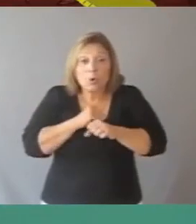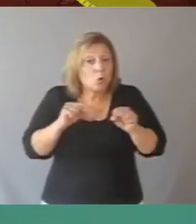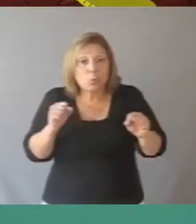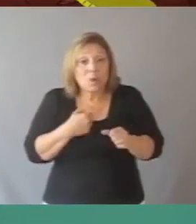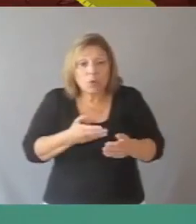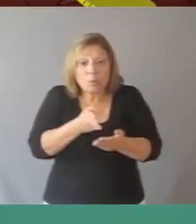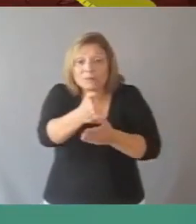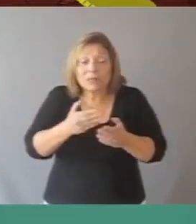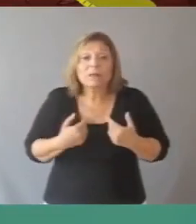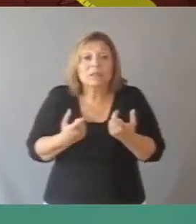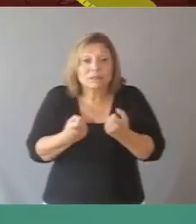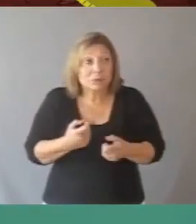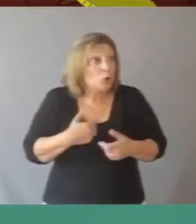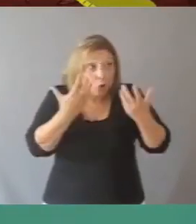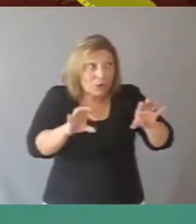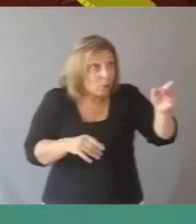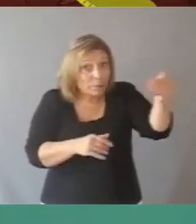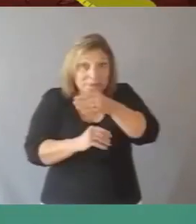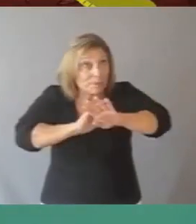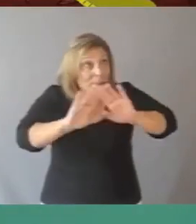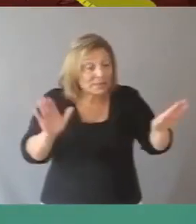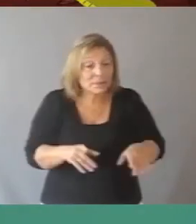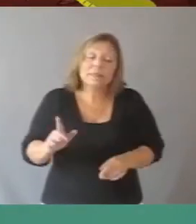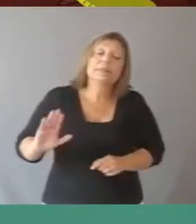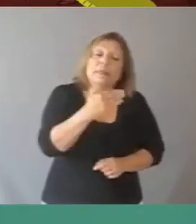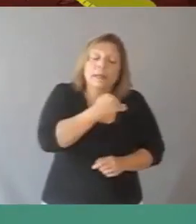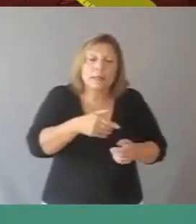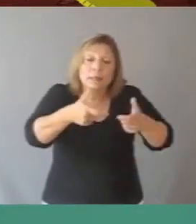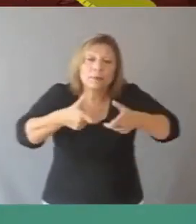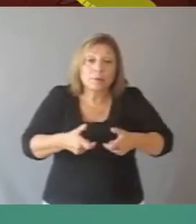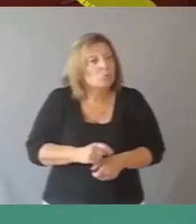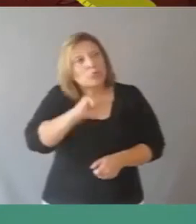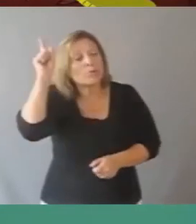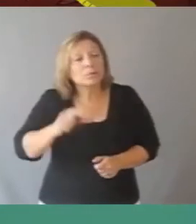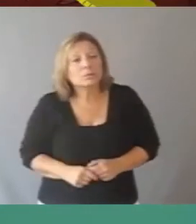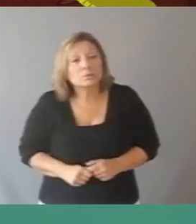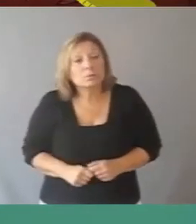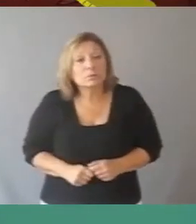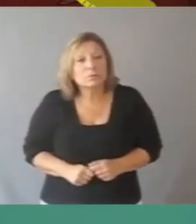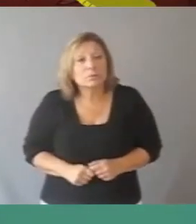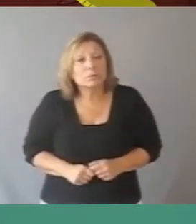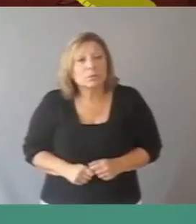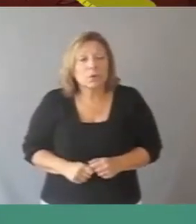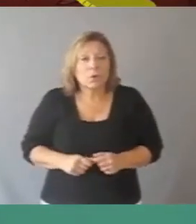—¡No podemos pasar! —¡Es lo que queremos! —¡Sacen el dique! —¡No lo sacamos!